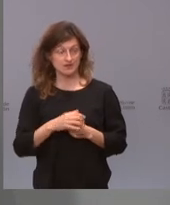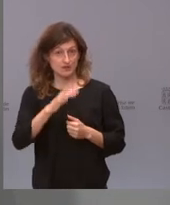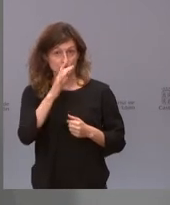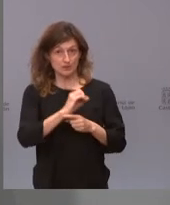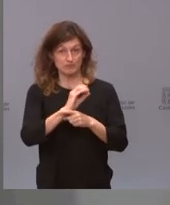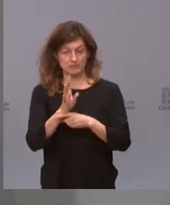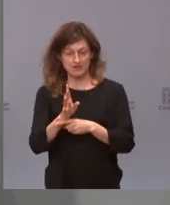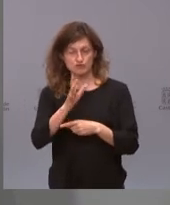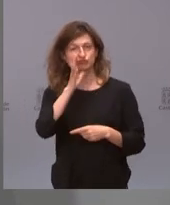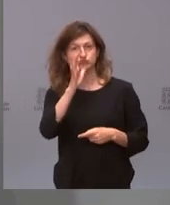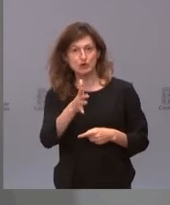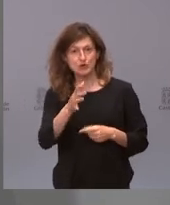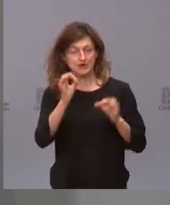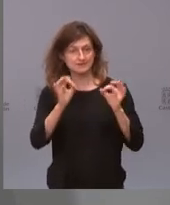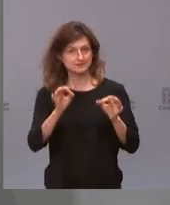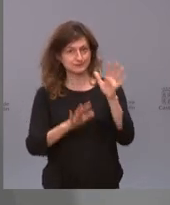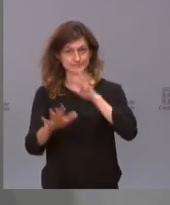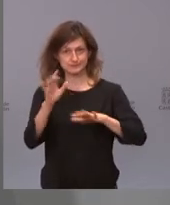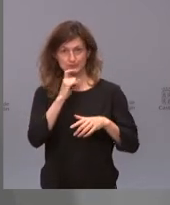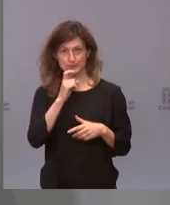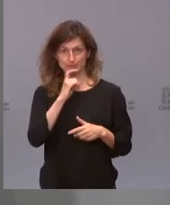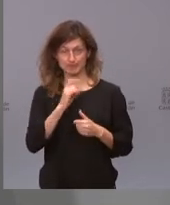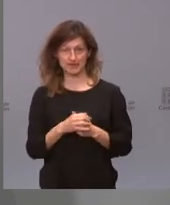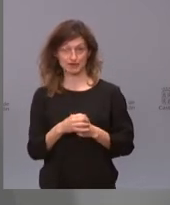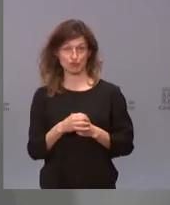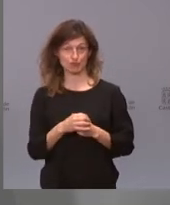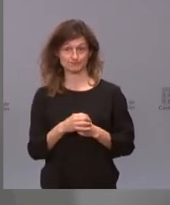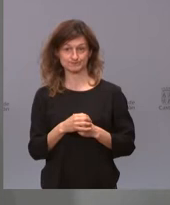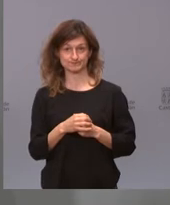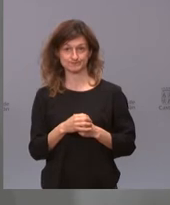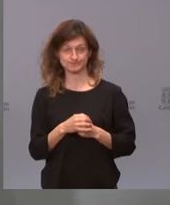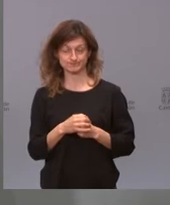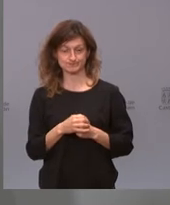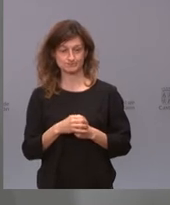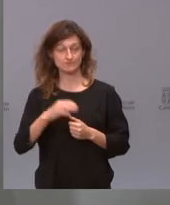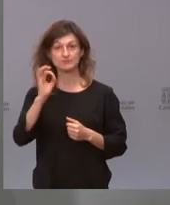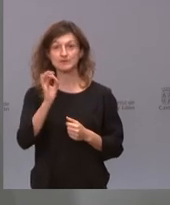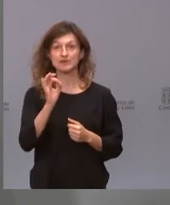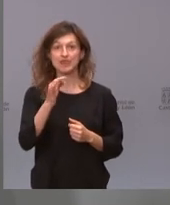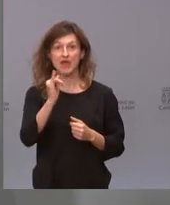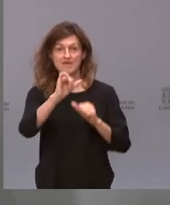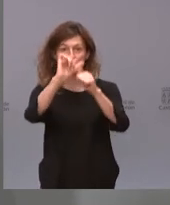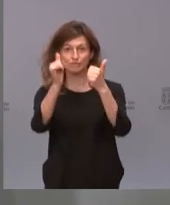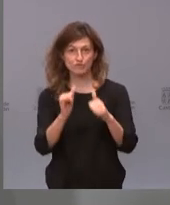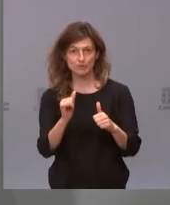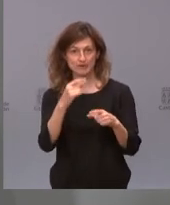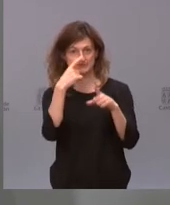coronavirus es muy complejo, pero lo cierto es que sí que hay maneras diferentes de